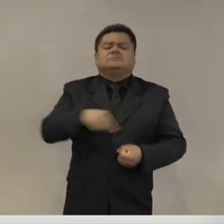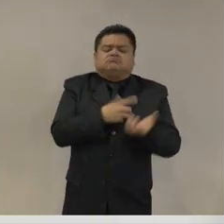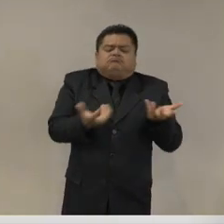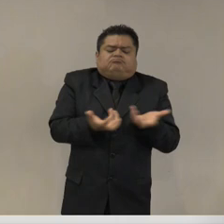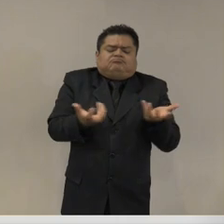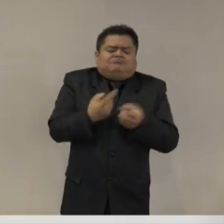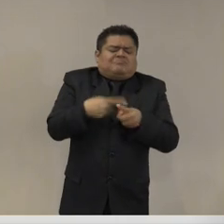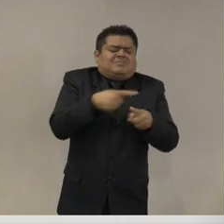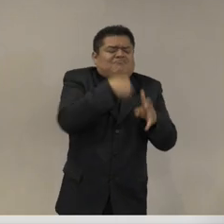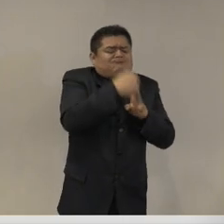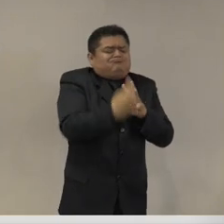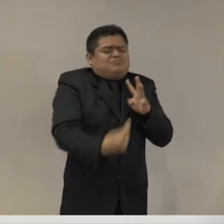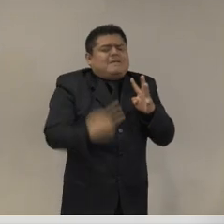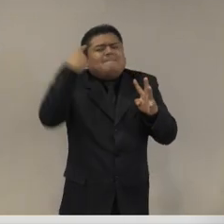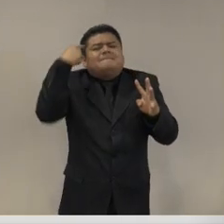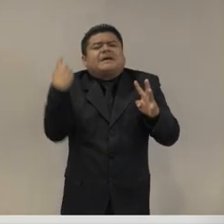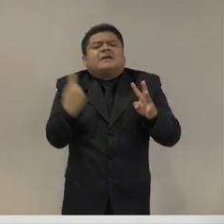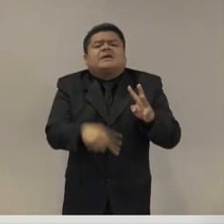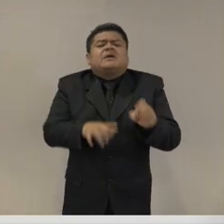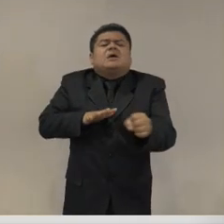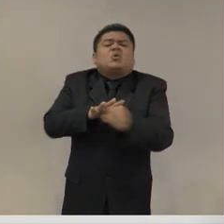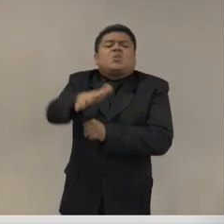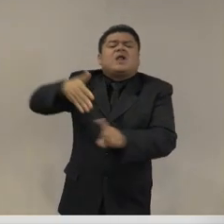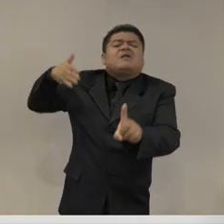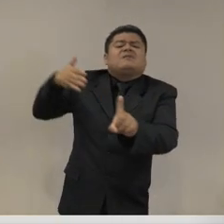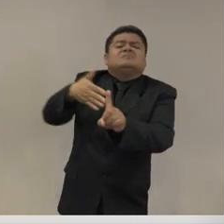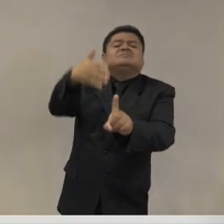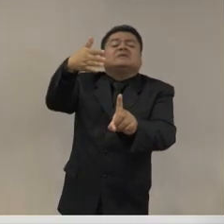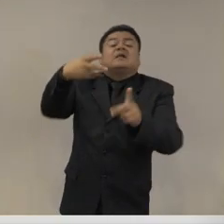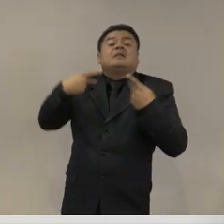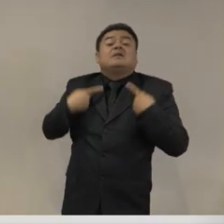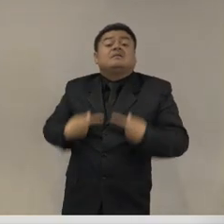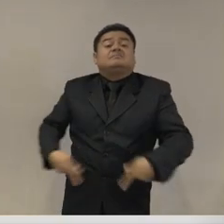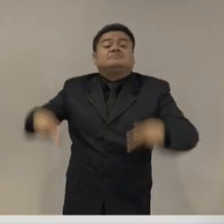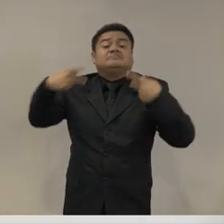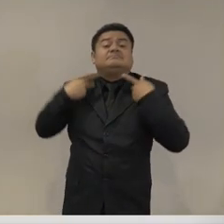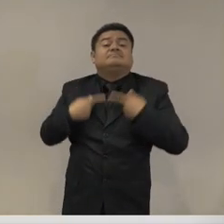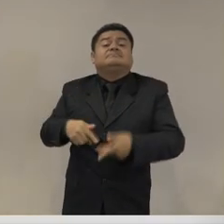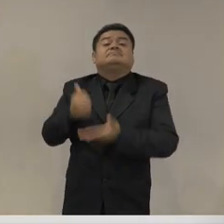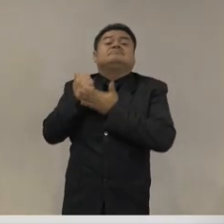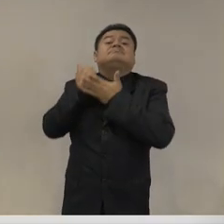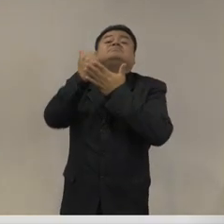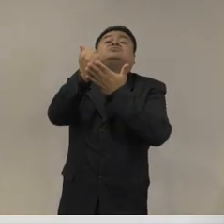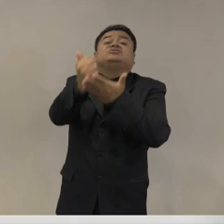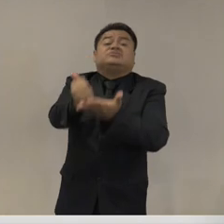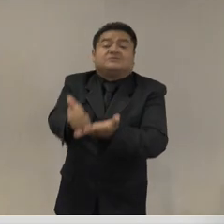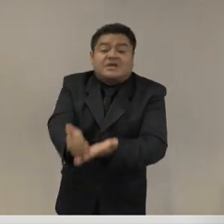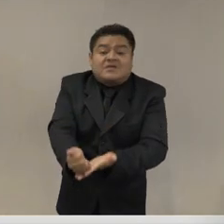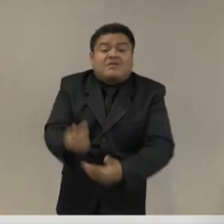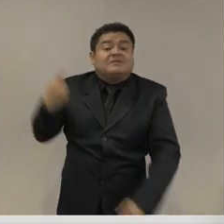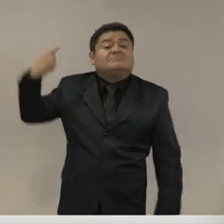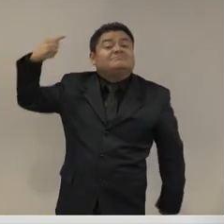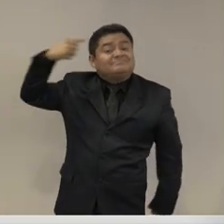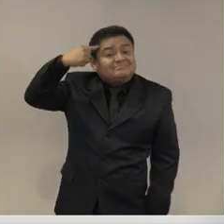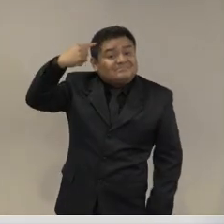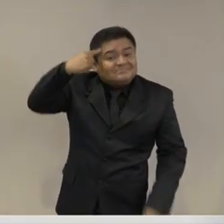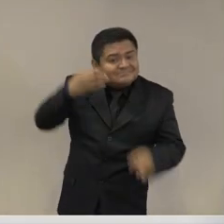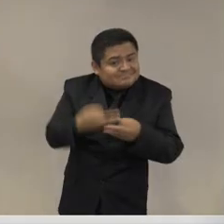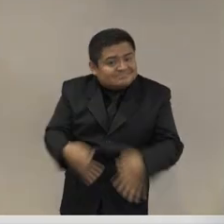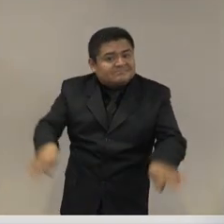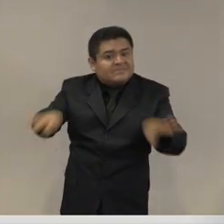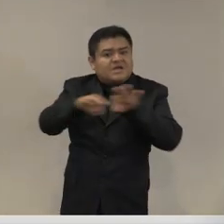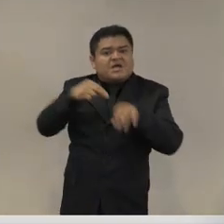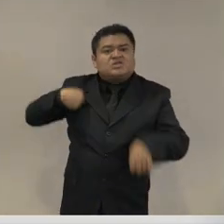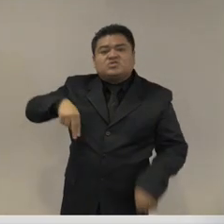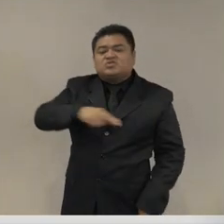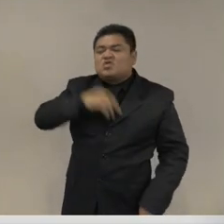de lo que estamos haciendo no vamos a tener la capacidad de salir de esta crisis porque miren el otro